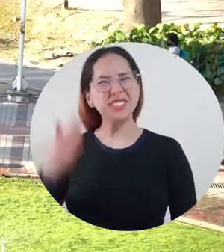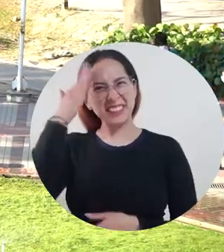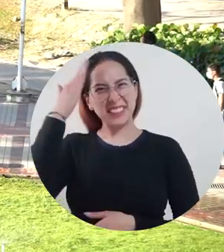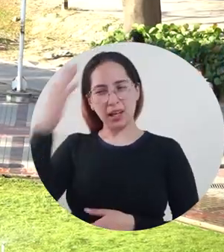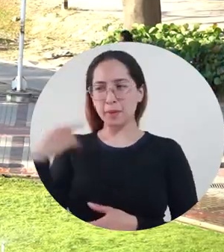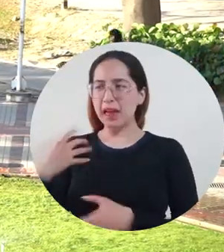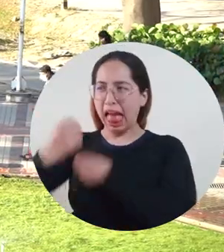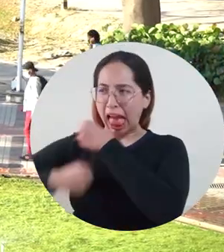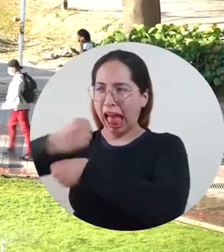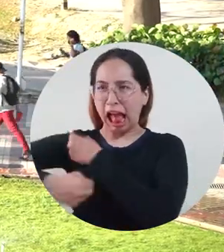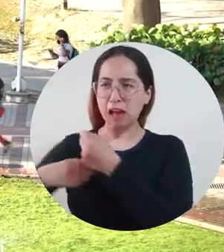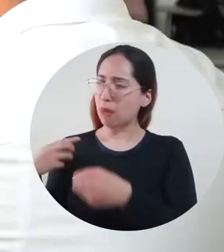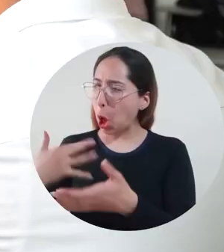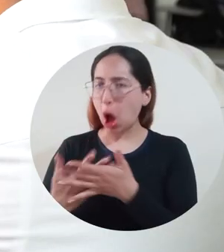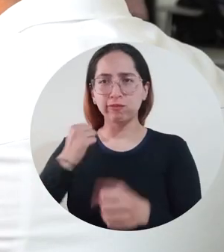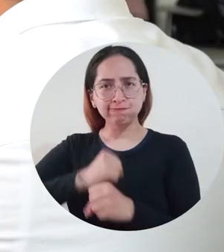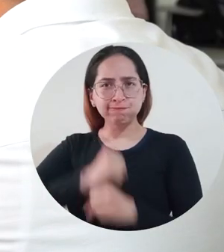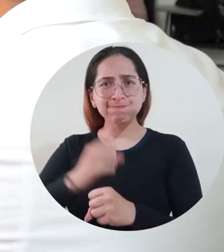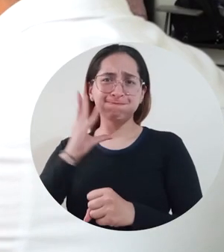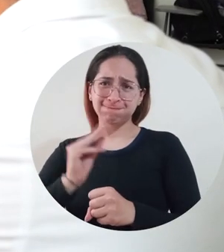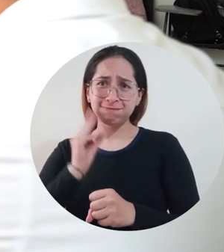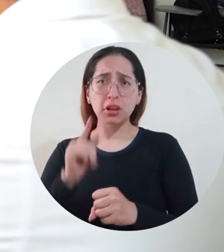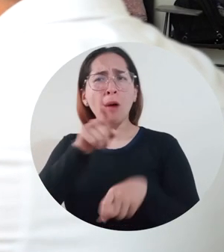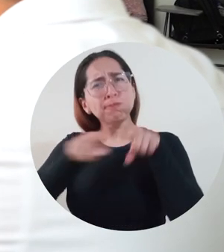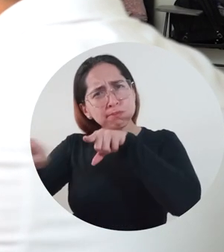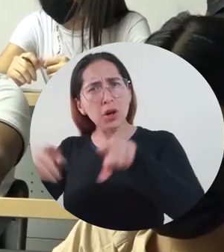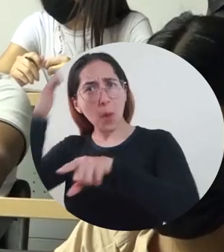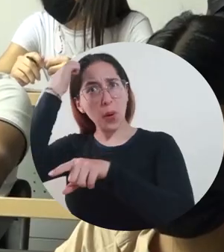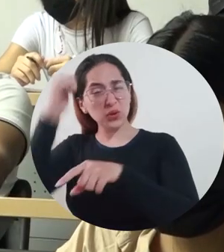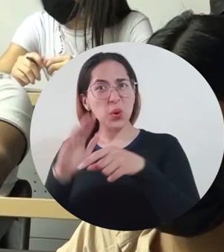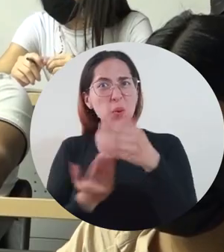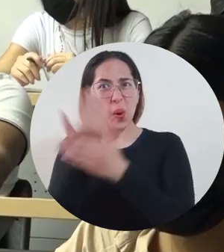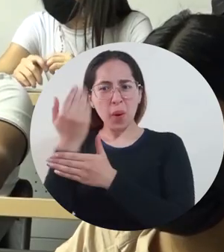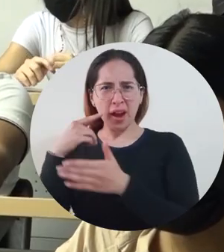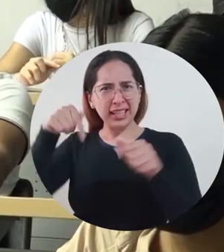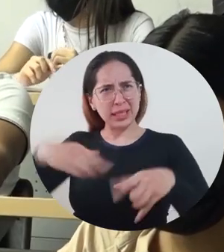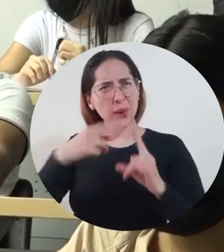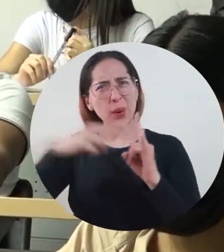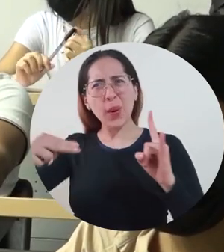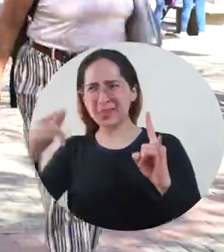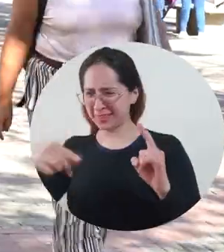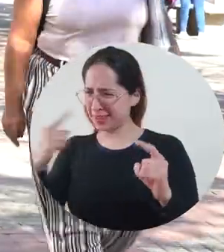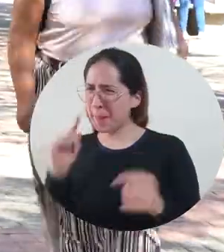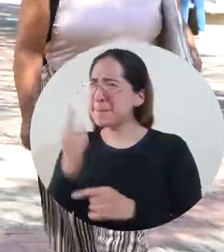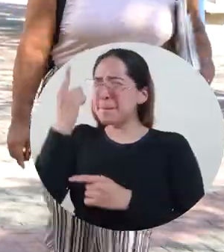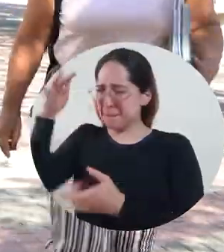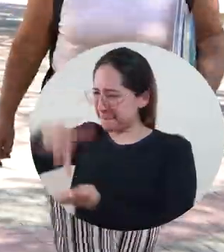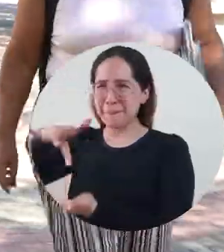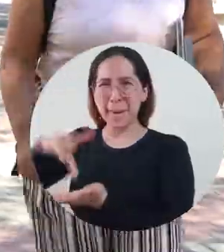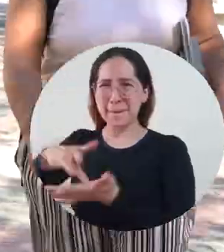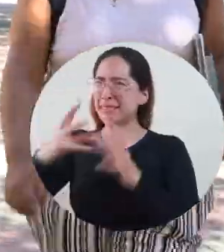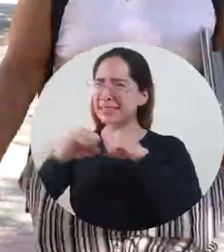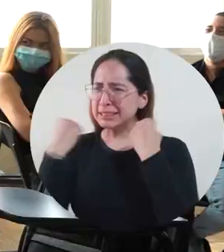A pesar de largos años de labor pedagógica, algunos docentes de la Universidad del Magdalena se convirtieron en primíparos durante el